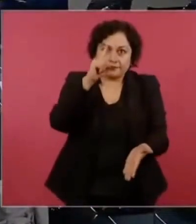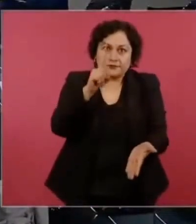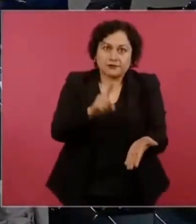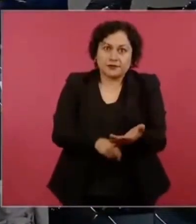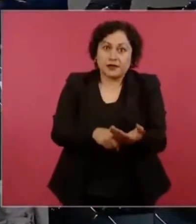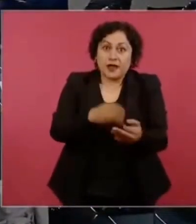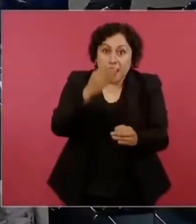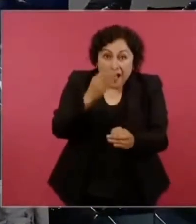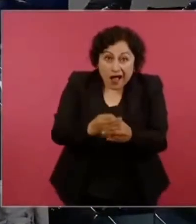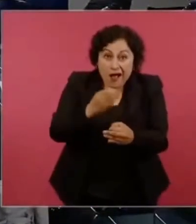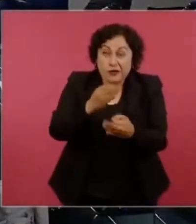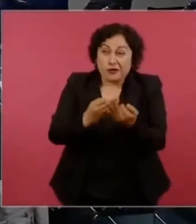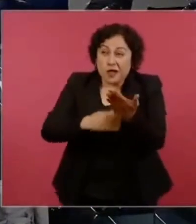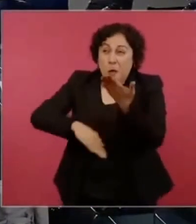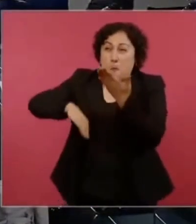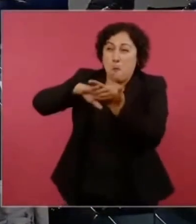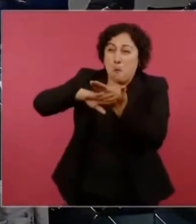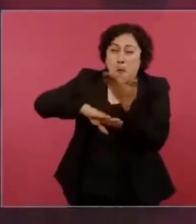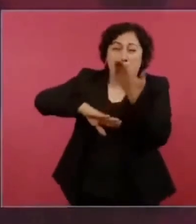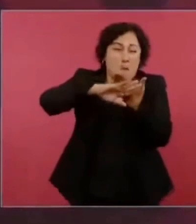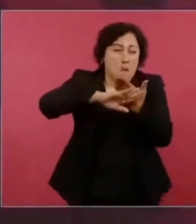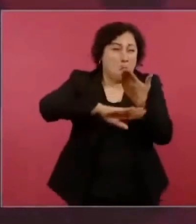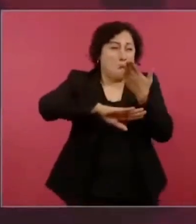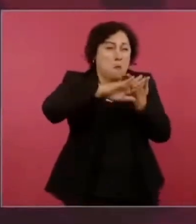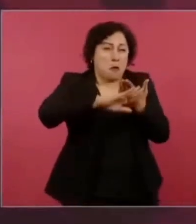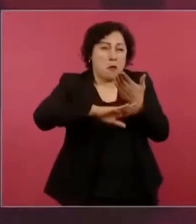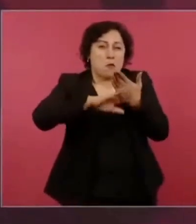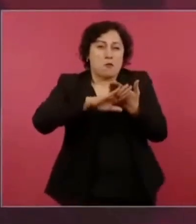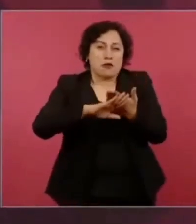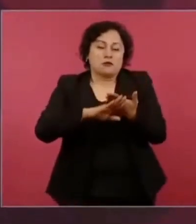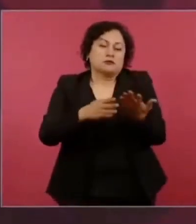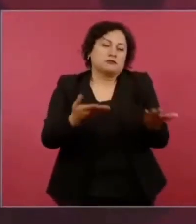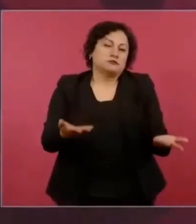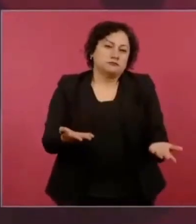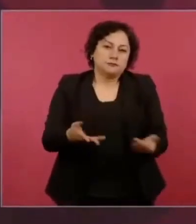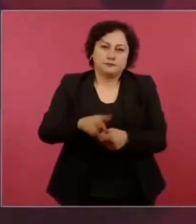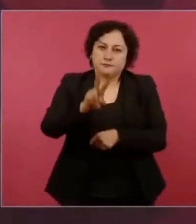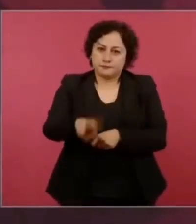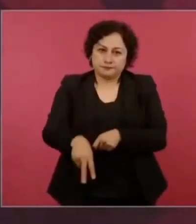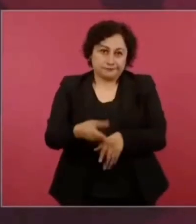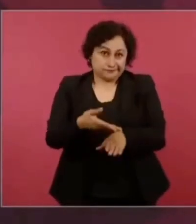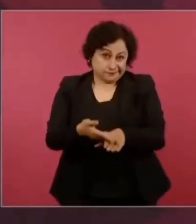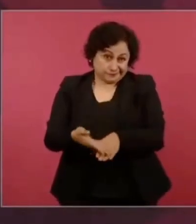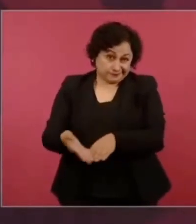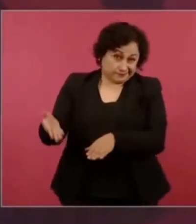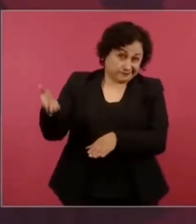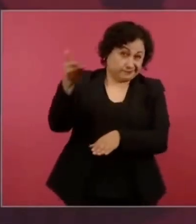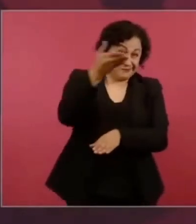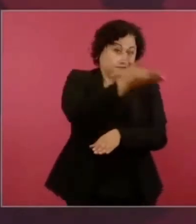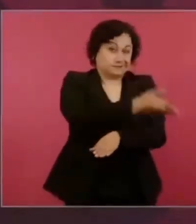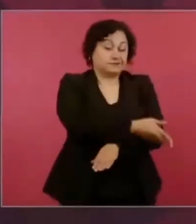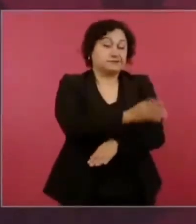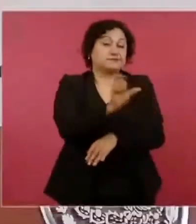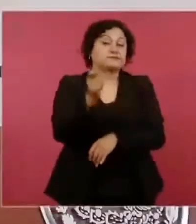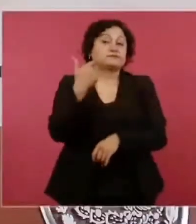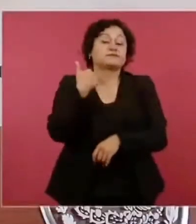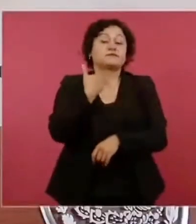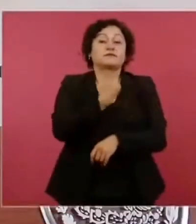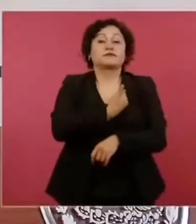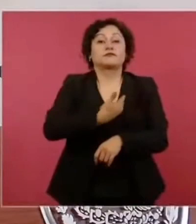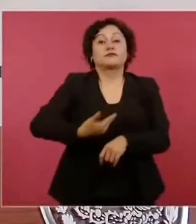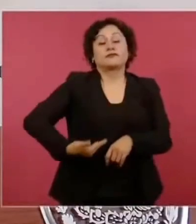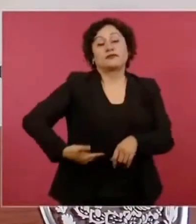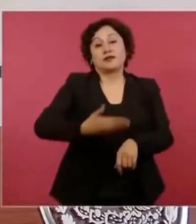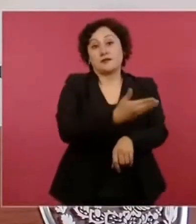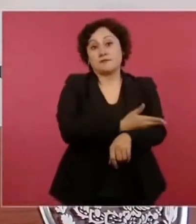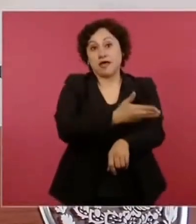repito, desde el tiempo del presidente Madero no se había atacado tanto